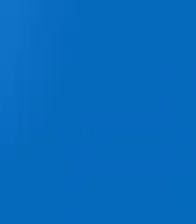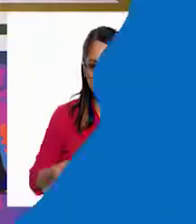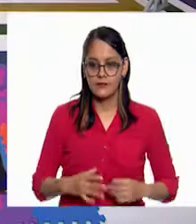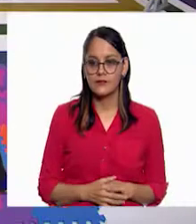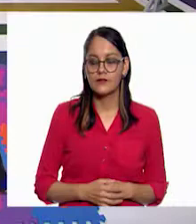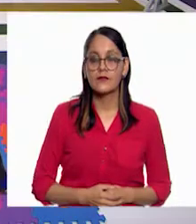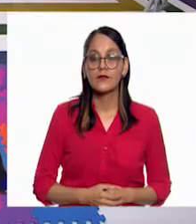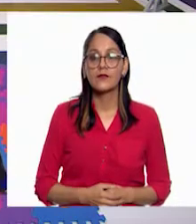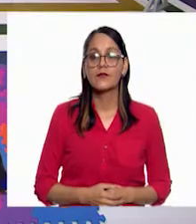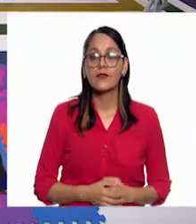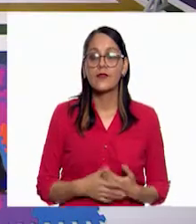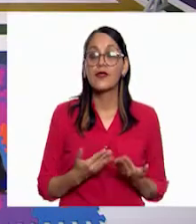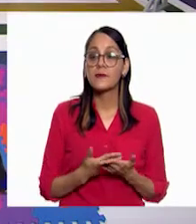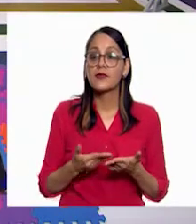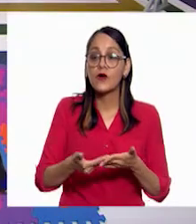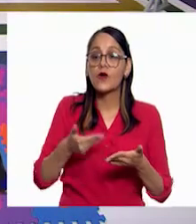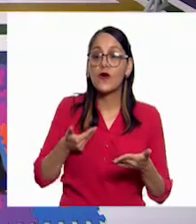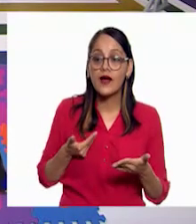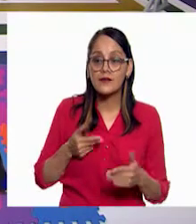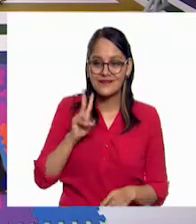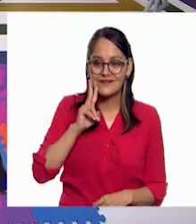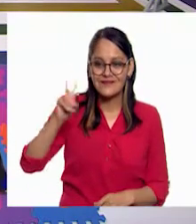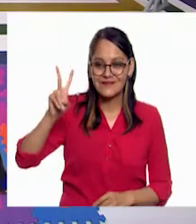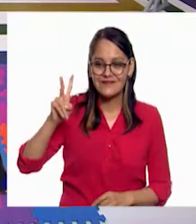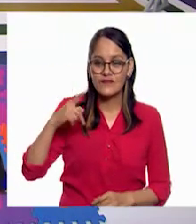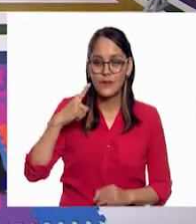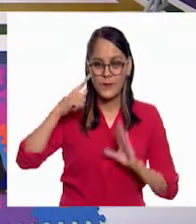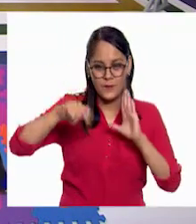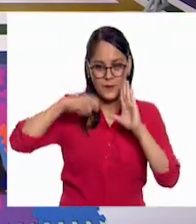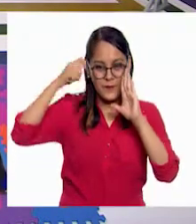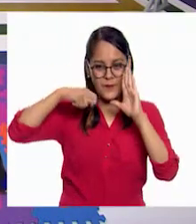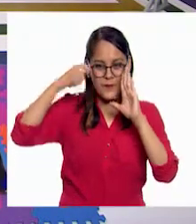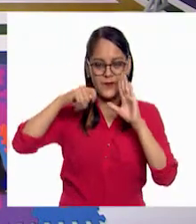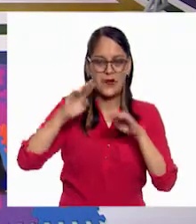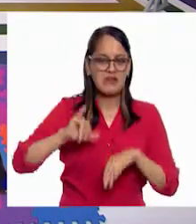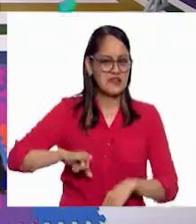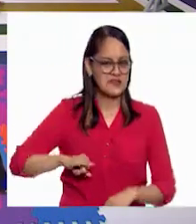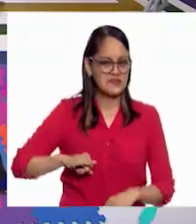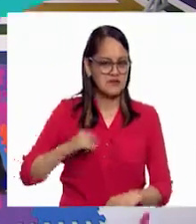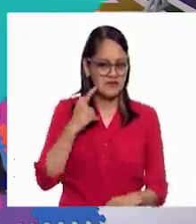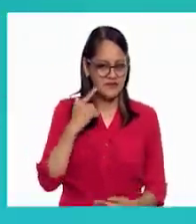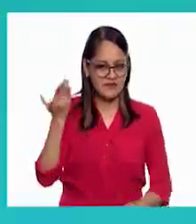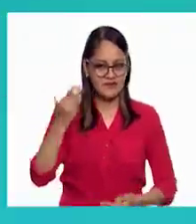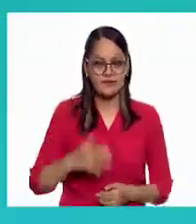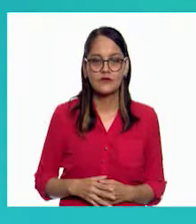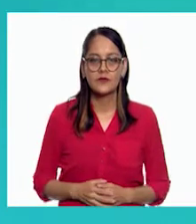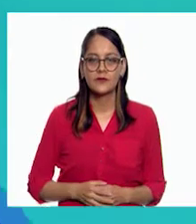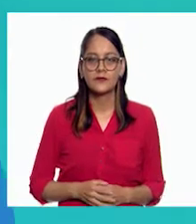Pero antes, Ezequiel, te voy a invitar a ver esta cápsula muy interesante. Por cierto, vamos a verla.